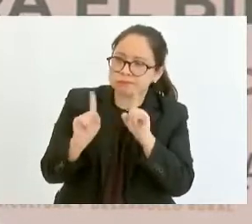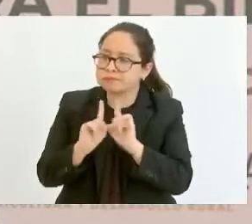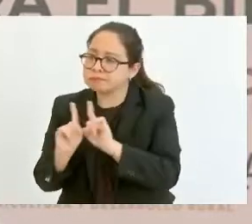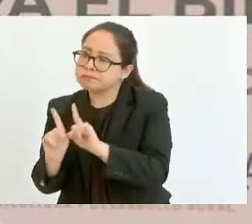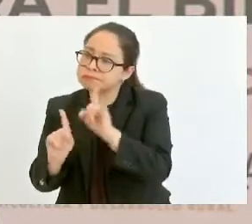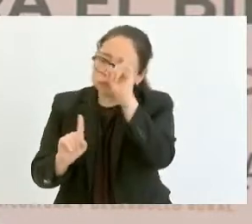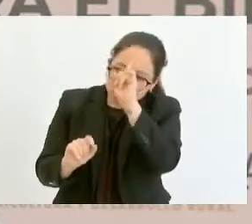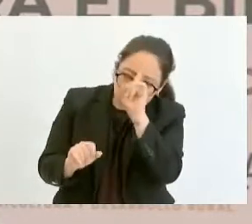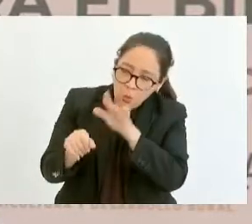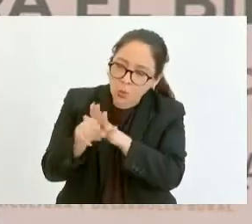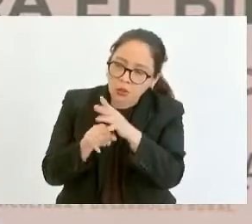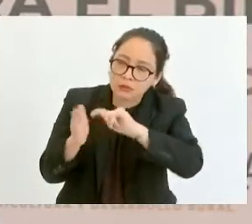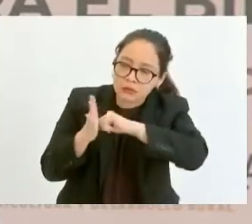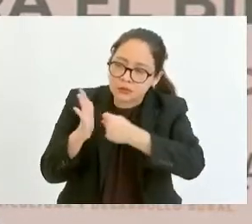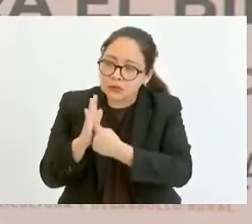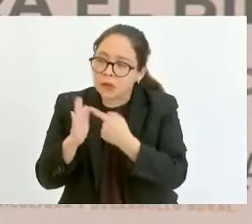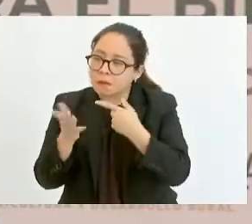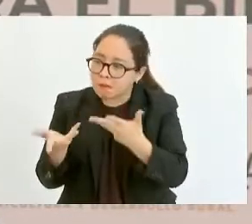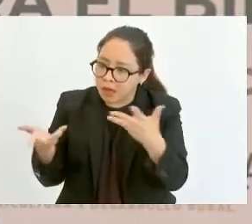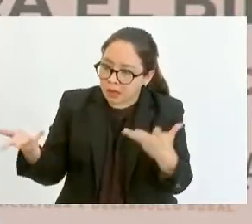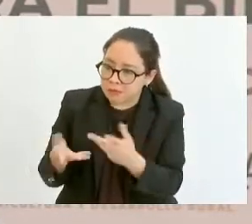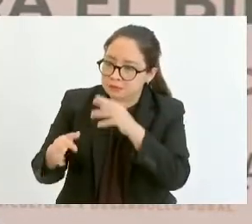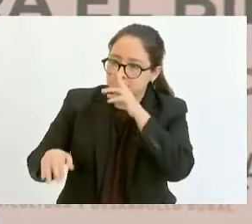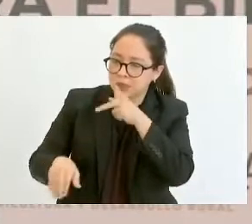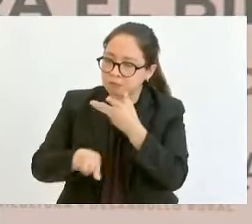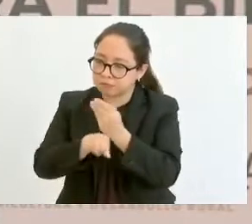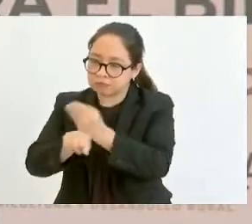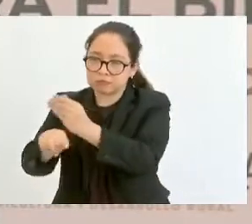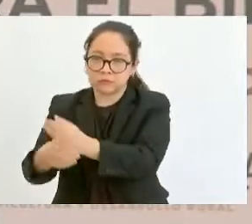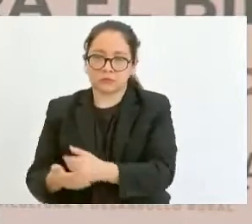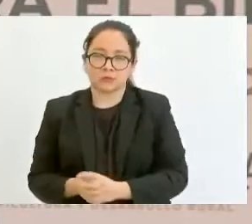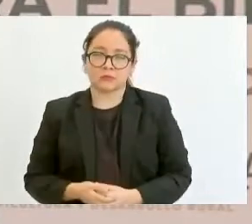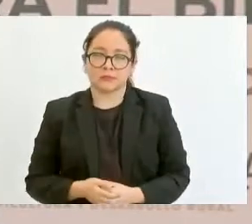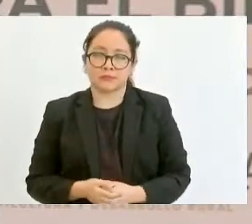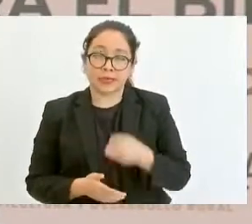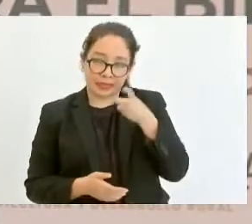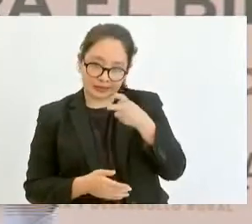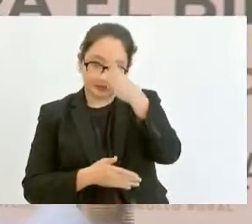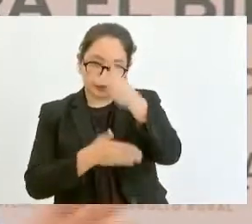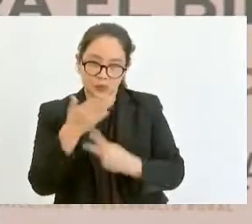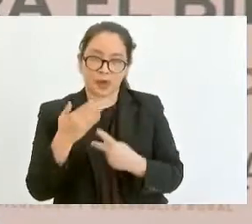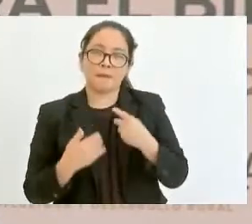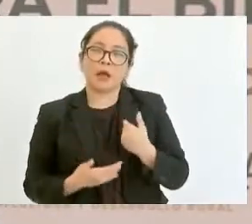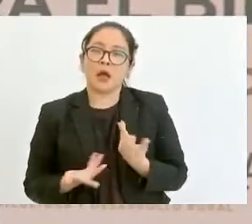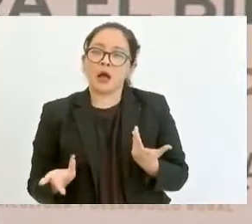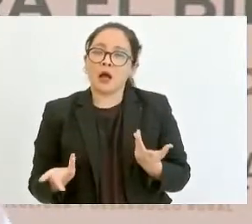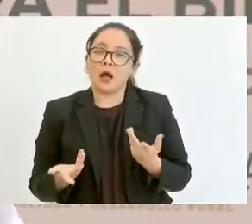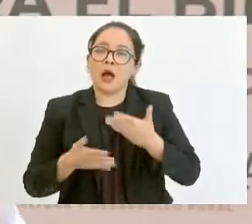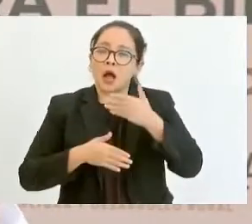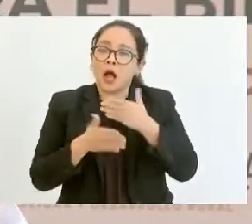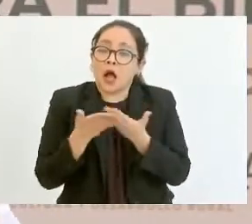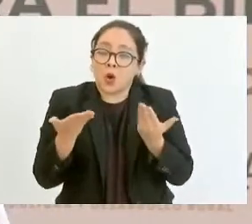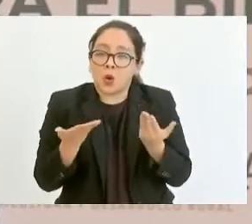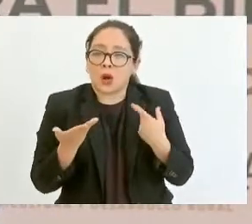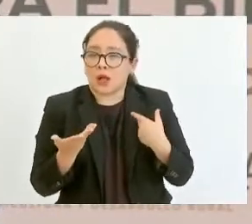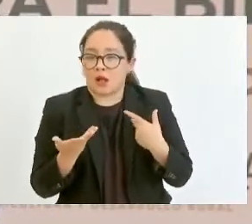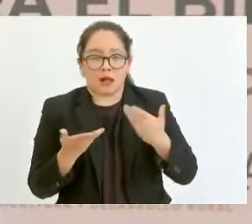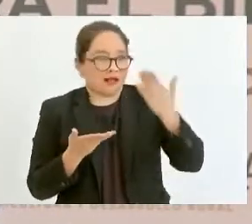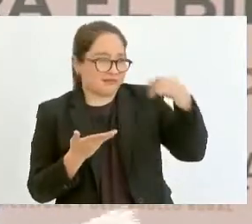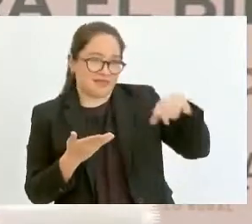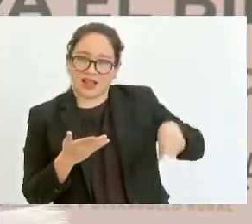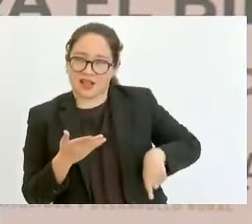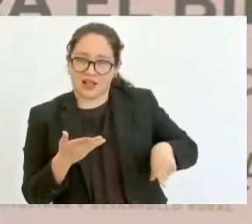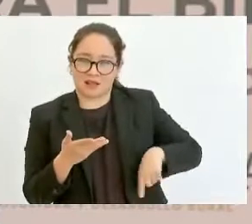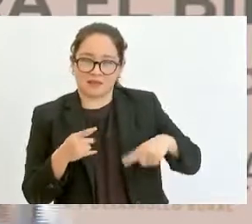a activos productivos. Por supuesto que entonces, producción para el bienestar sustituye con creces el anterior